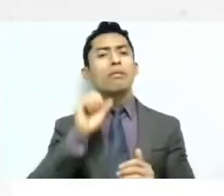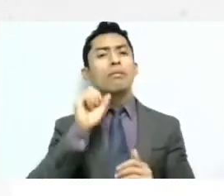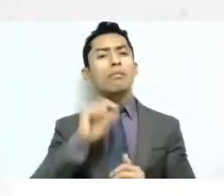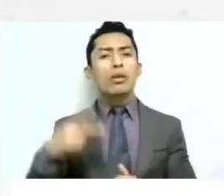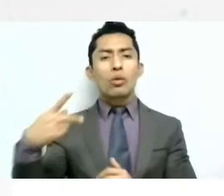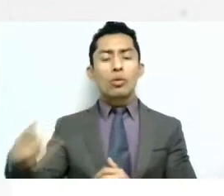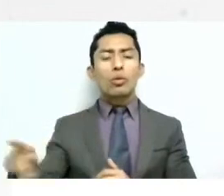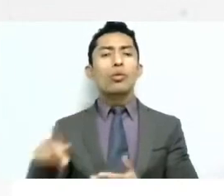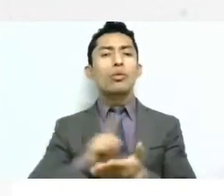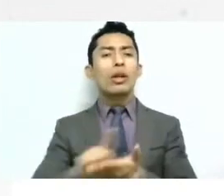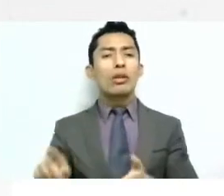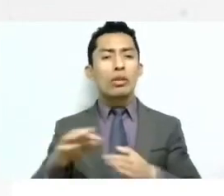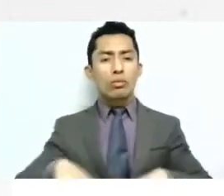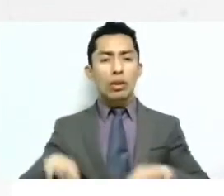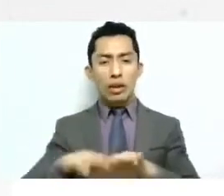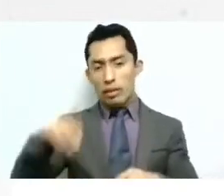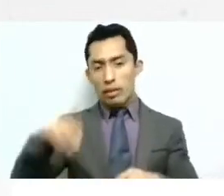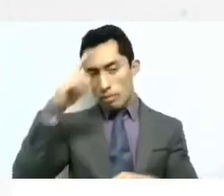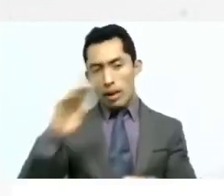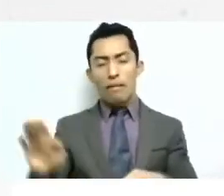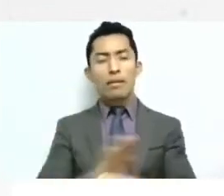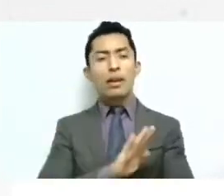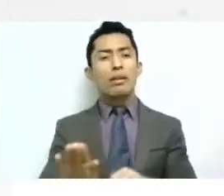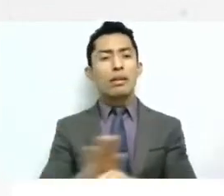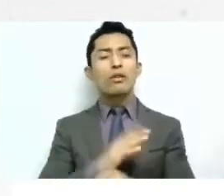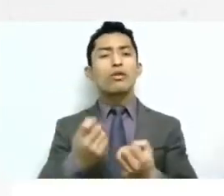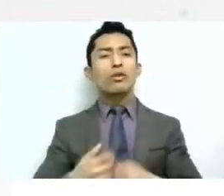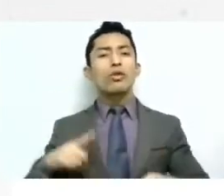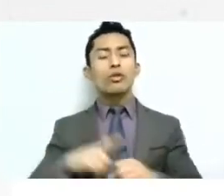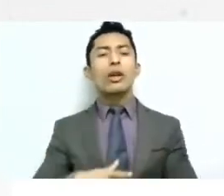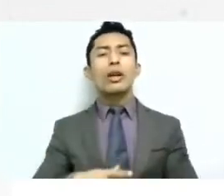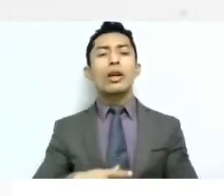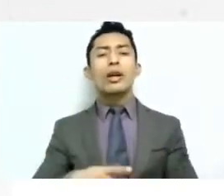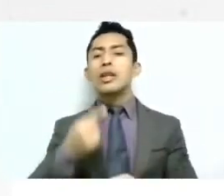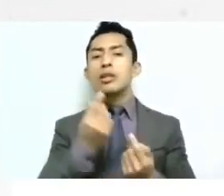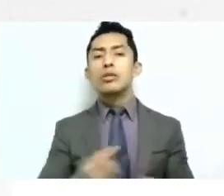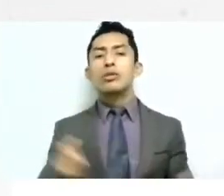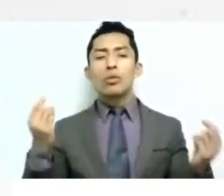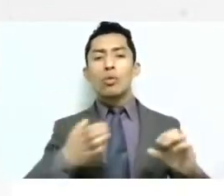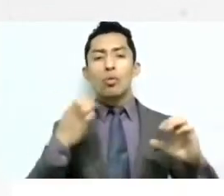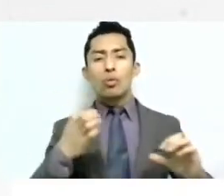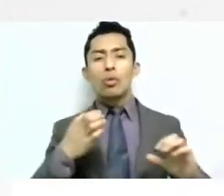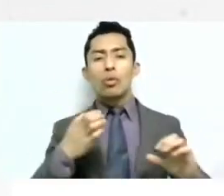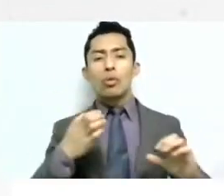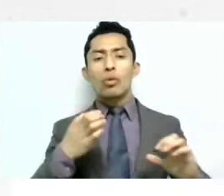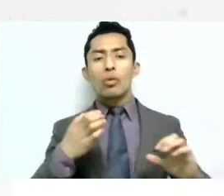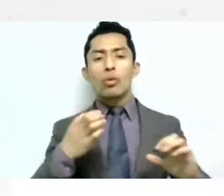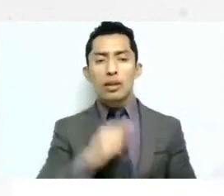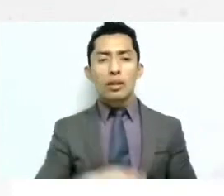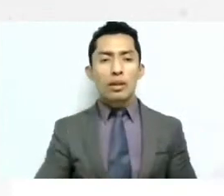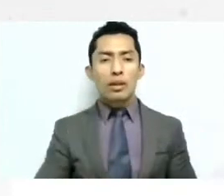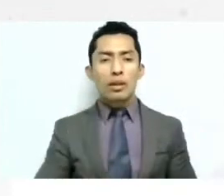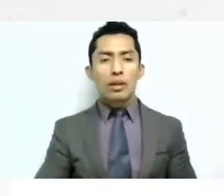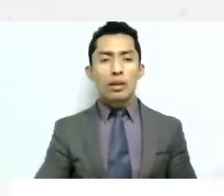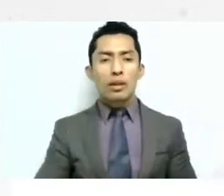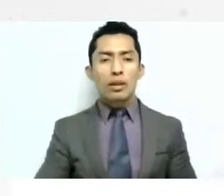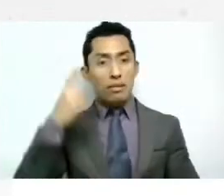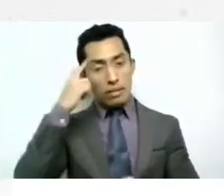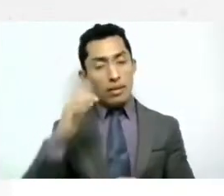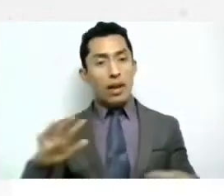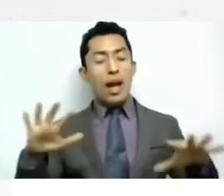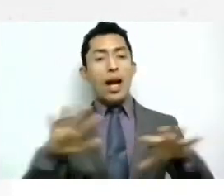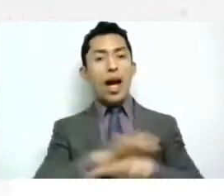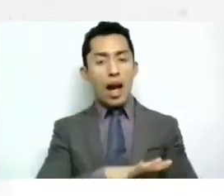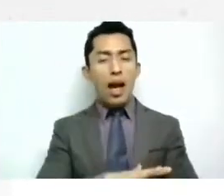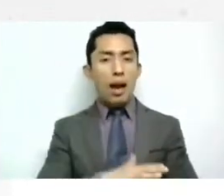fundamental a una seguridad social a una guardería de un niño con un derecho superior del menor esta evolución a mí me me